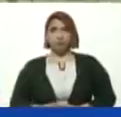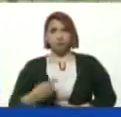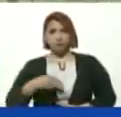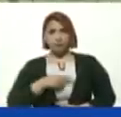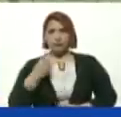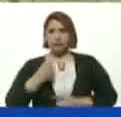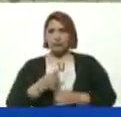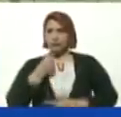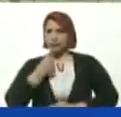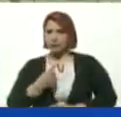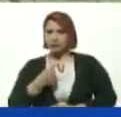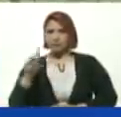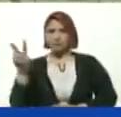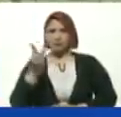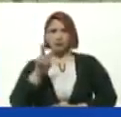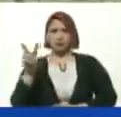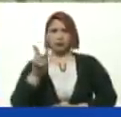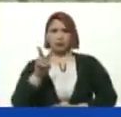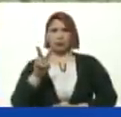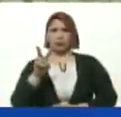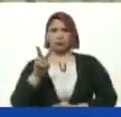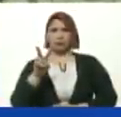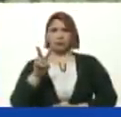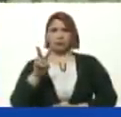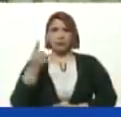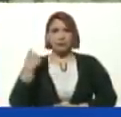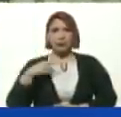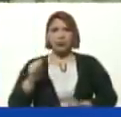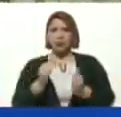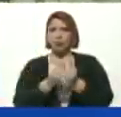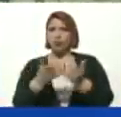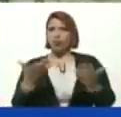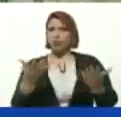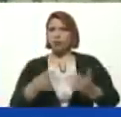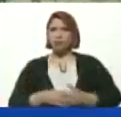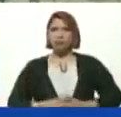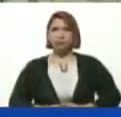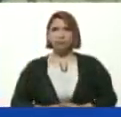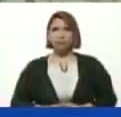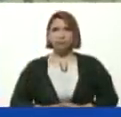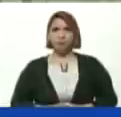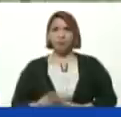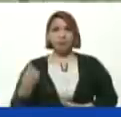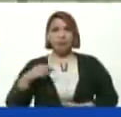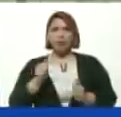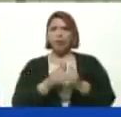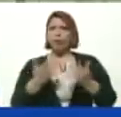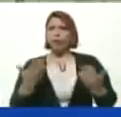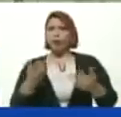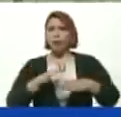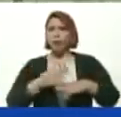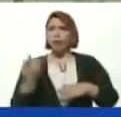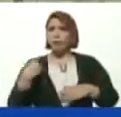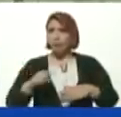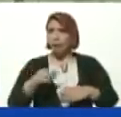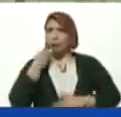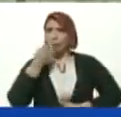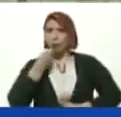Nosotros decimos Que Venezuela Tiene con que Tiene con que Porque tiene Esta juventud